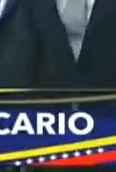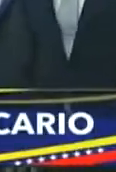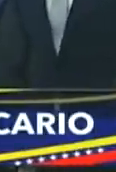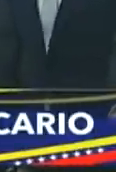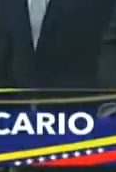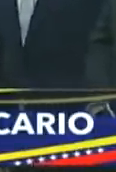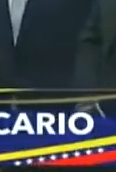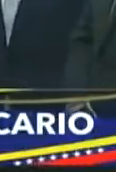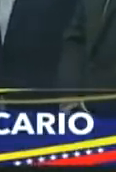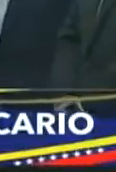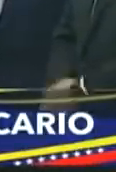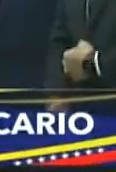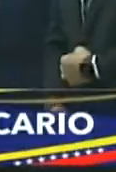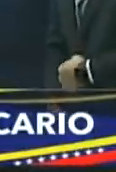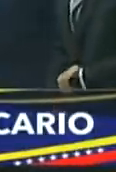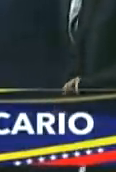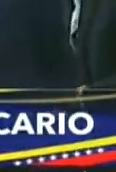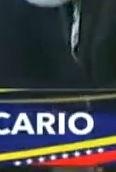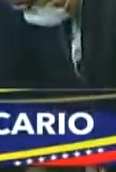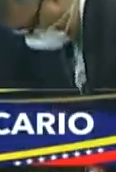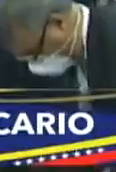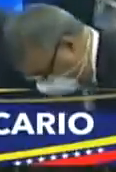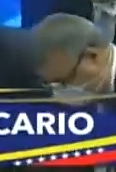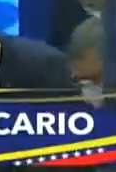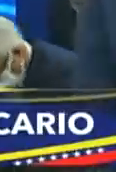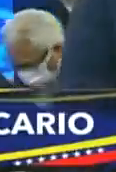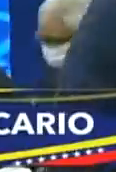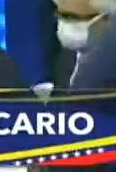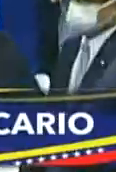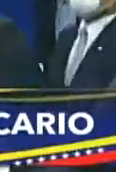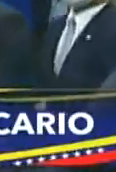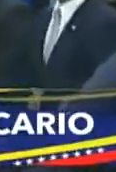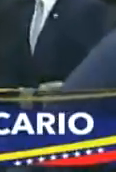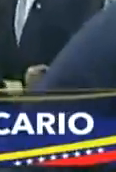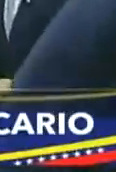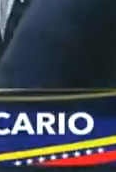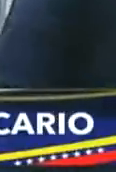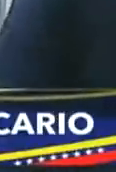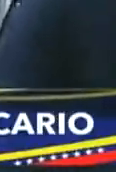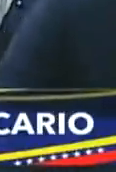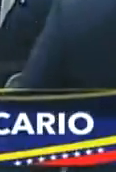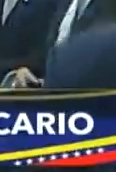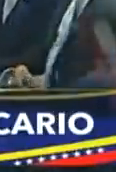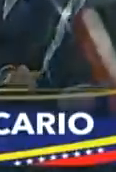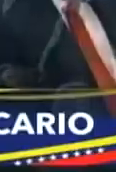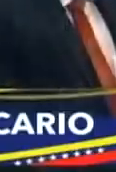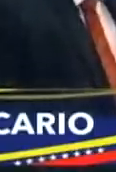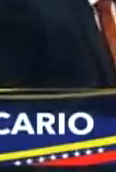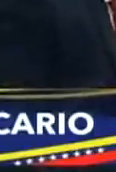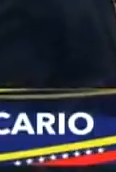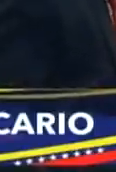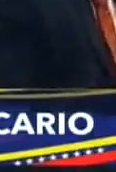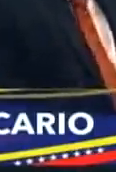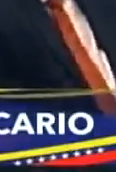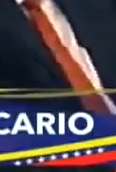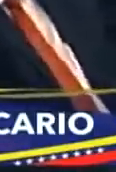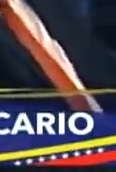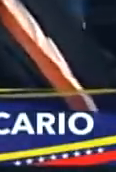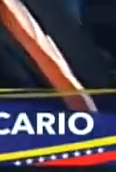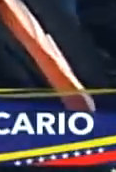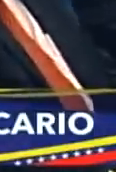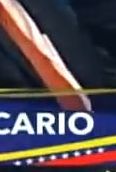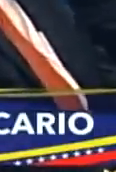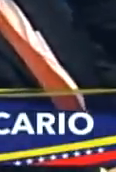Palacio de Miraflores. En esta jornada de trabajo que está trazada en lo que han sido estas